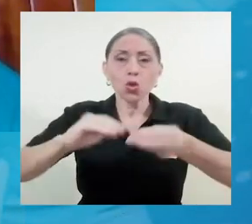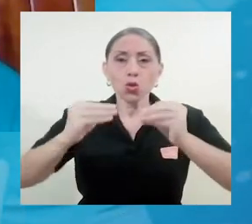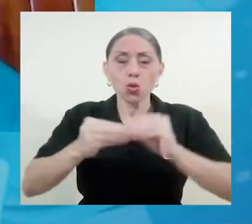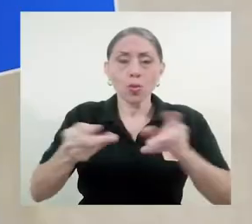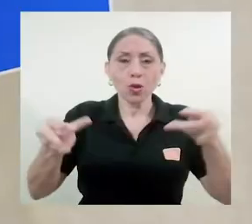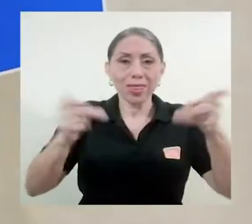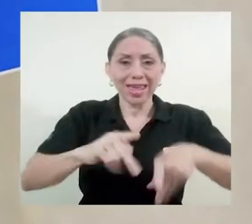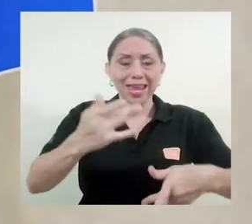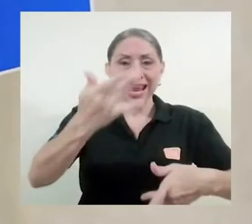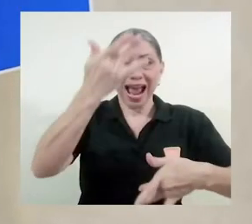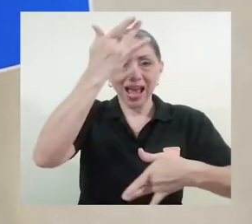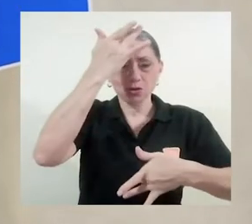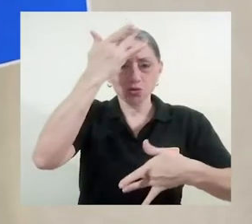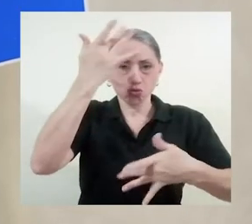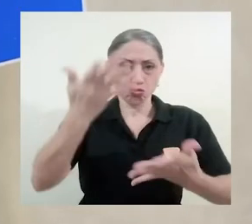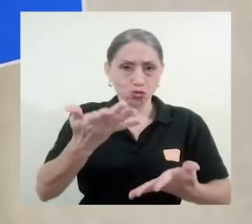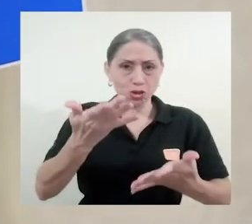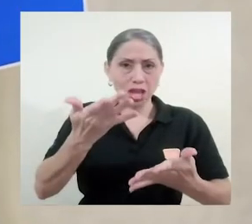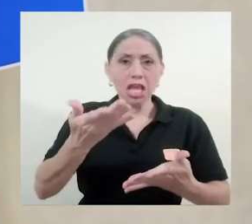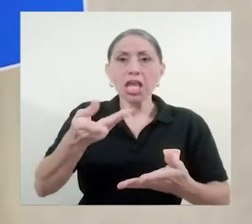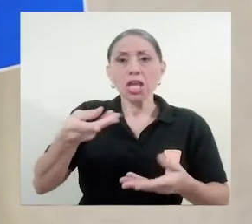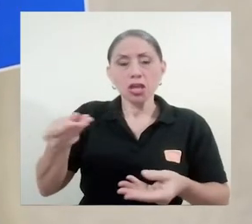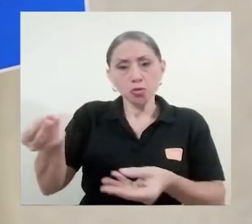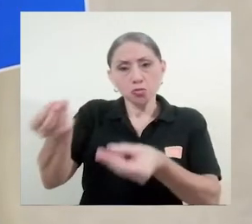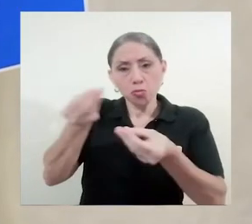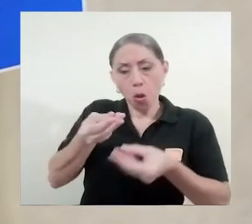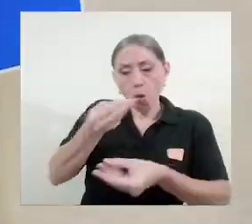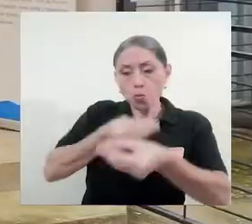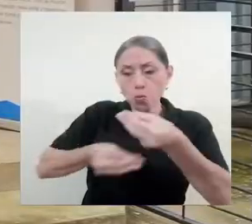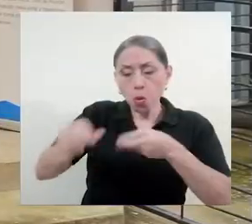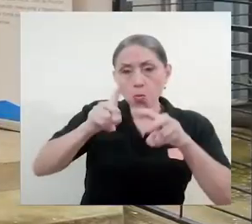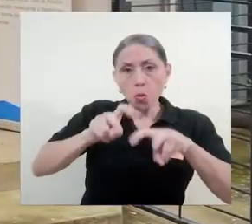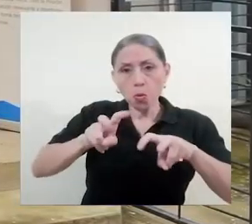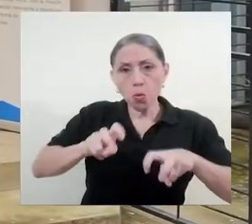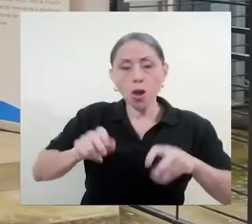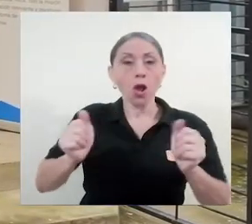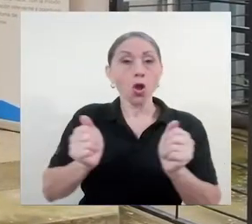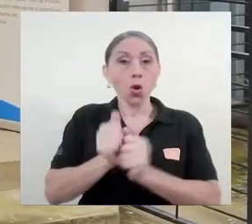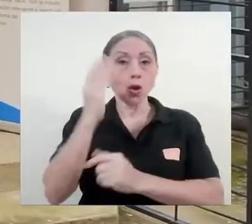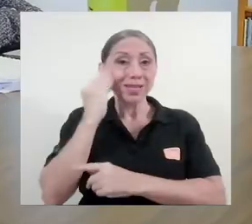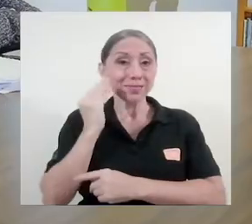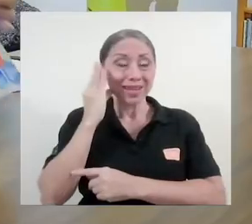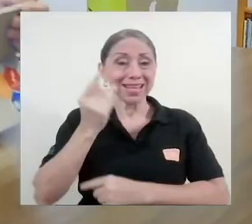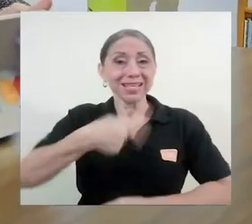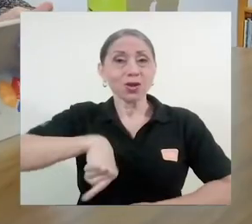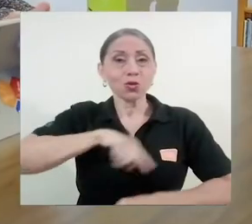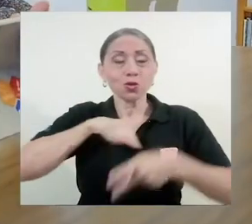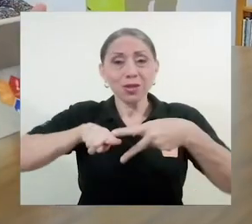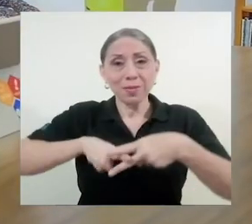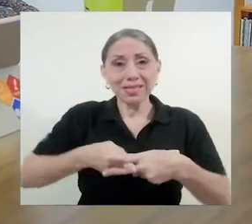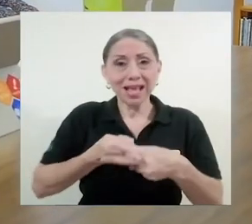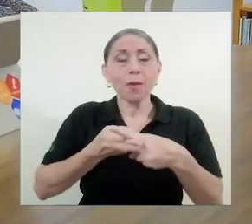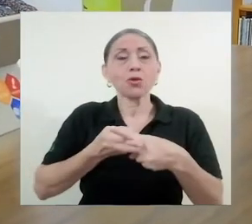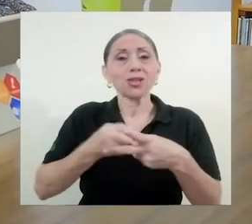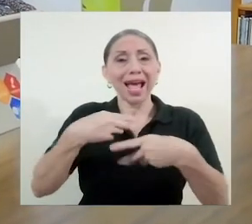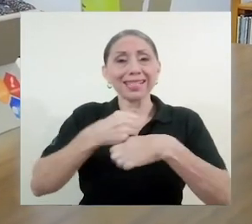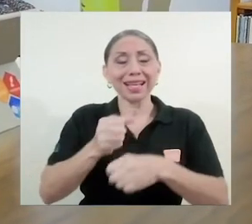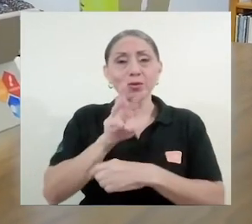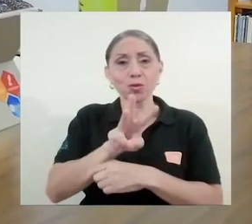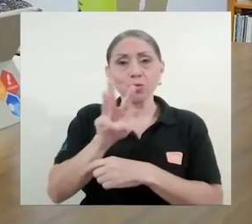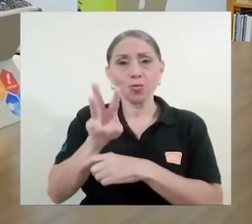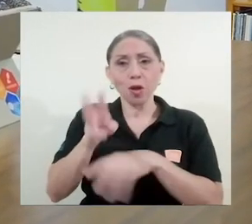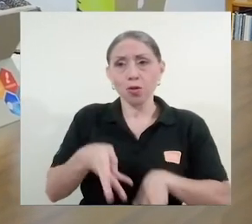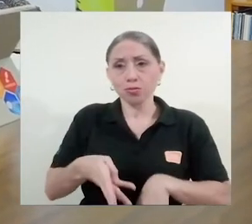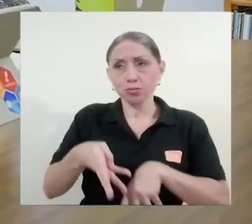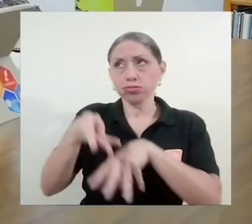evolución y lo que nosotros, a partir de la experiencia que tenemos en el observatorio, empezamos a desarrollar una plataforma web interactiva